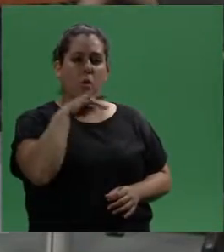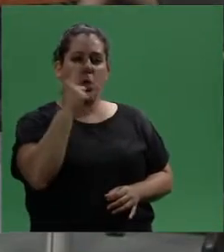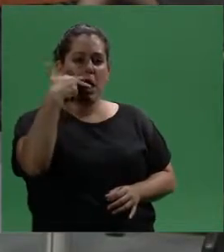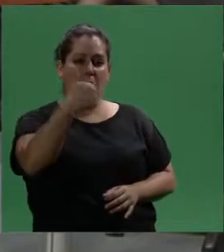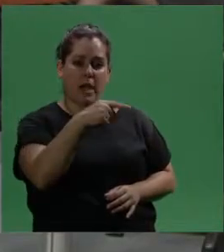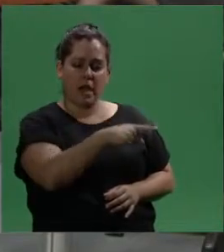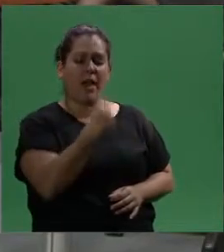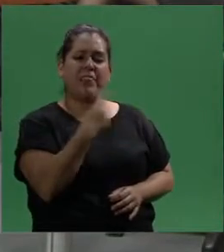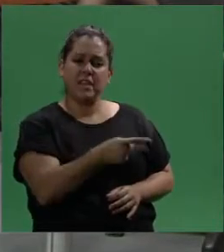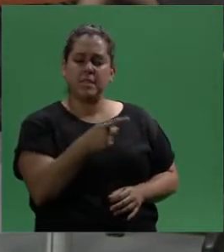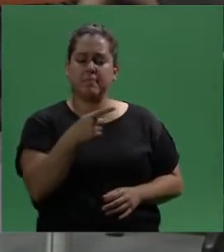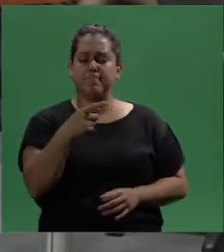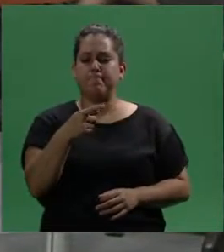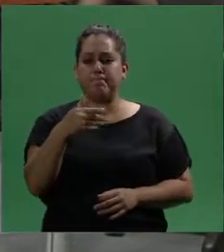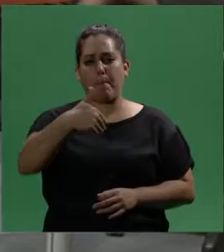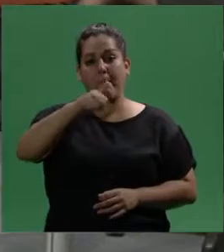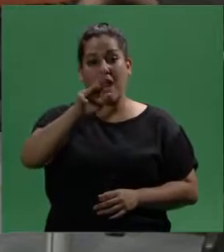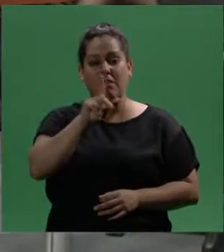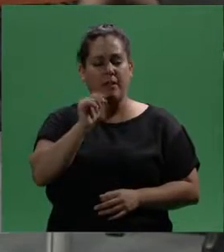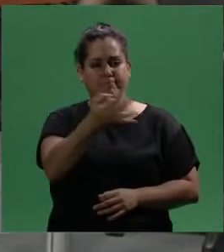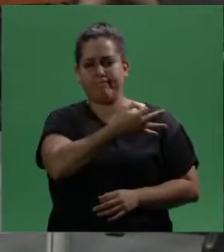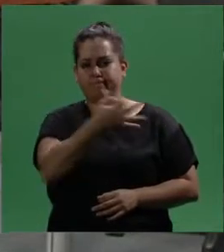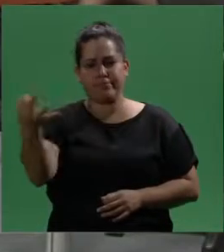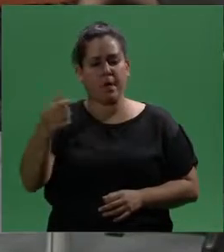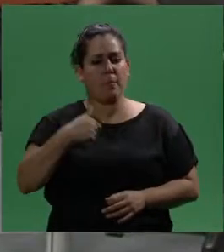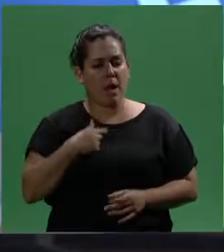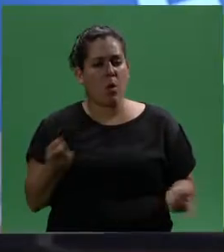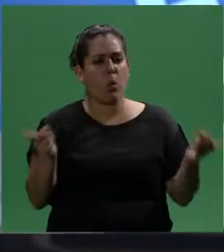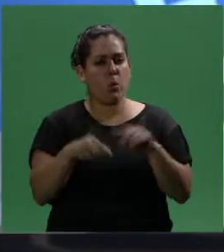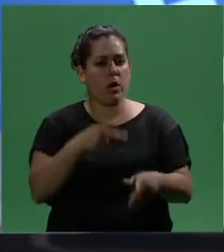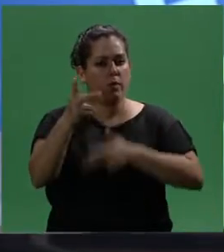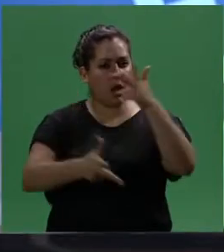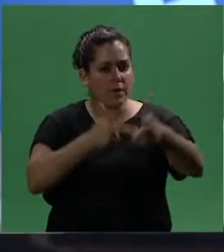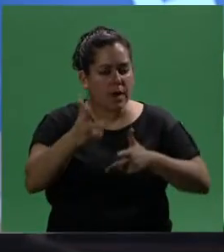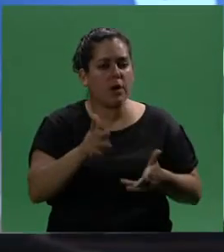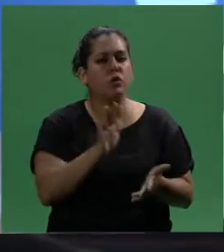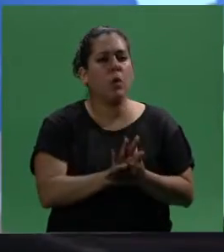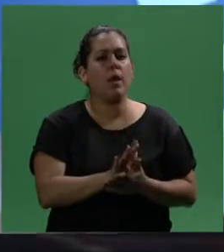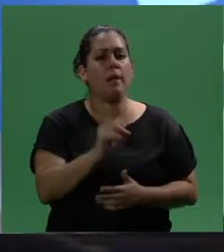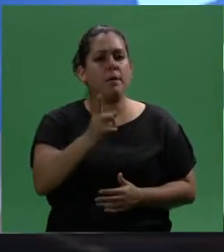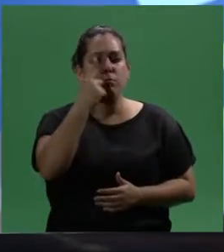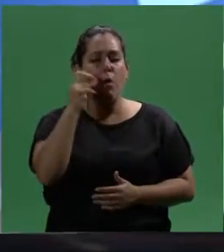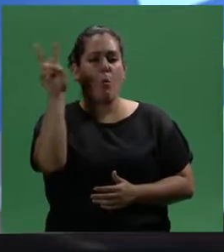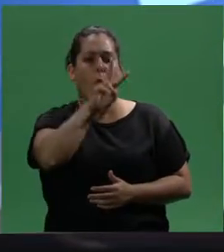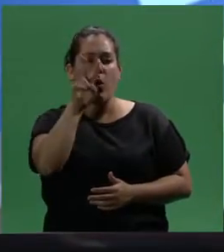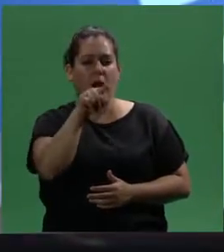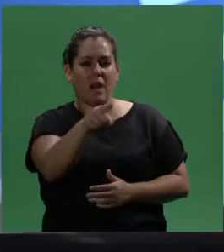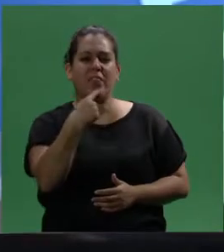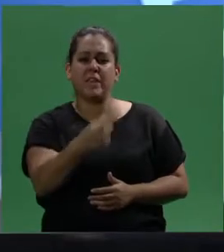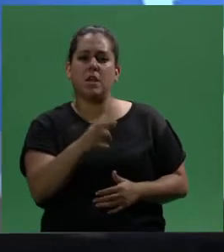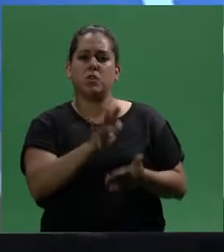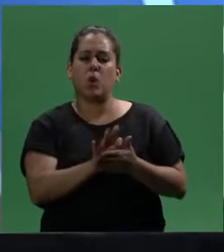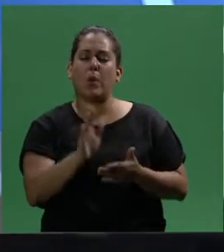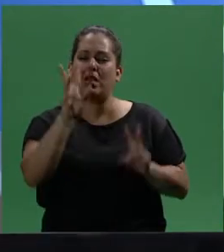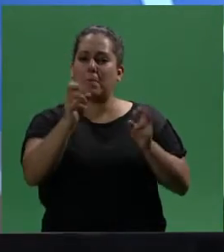escuchar tu opinión. Lo que dice Marta es interesante, porque a mí lo que me permite es retomar la inquietud de Alejandra con